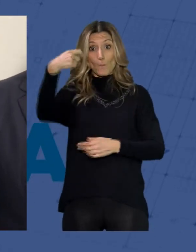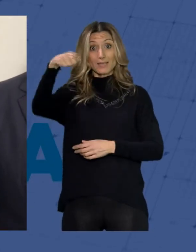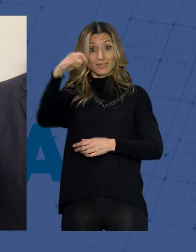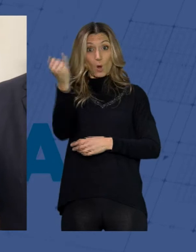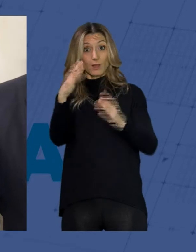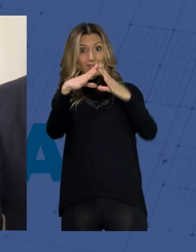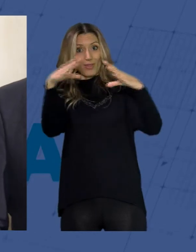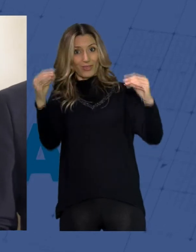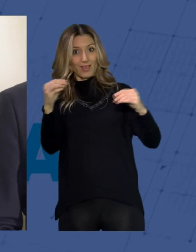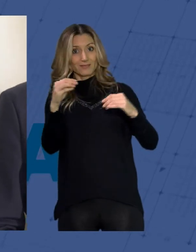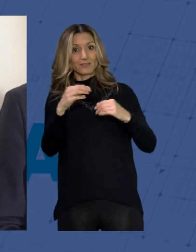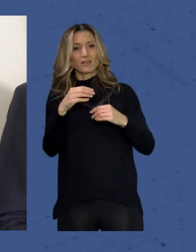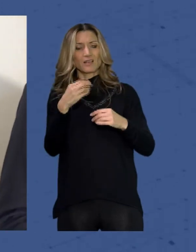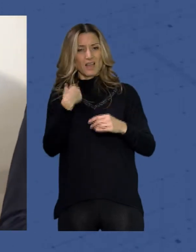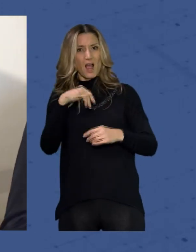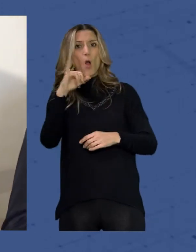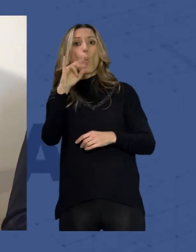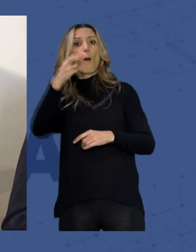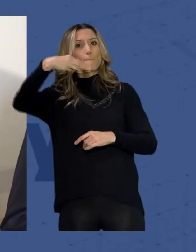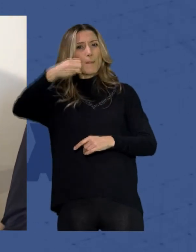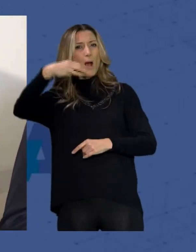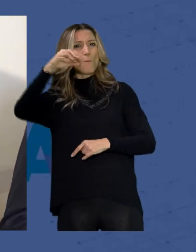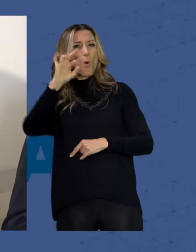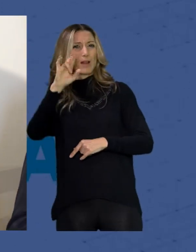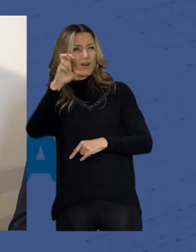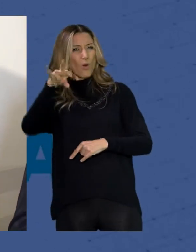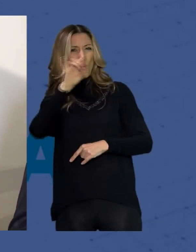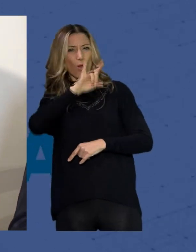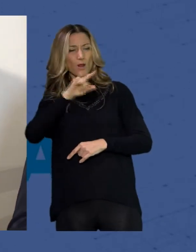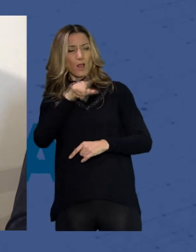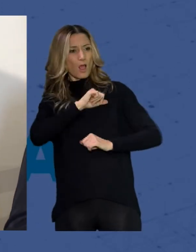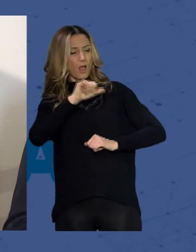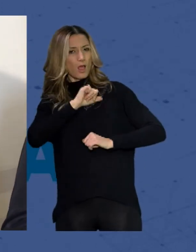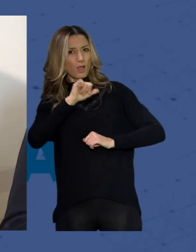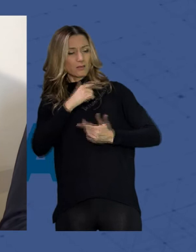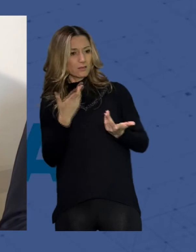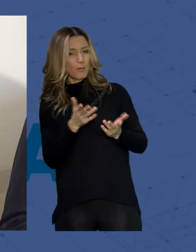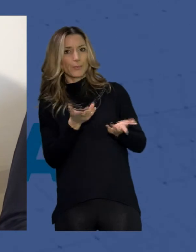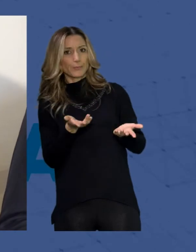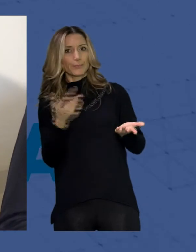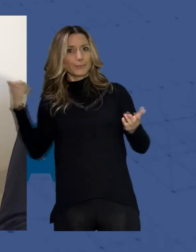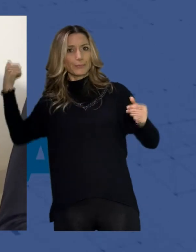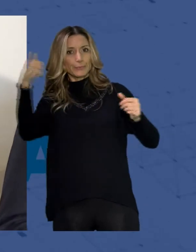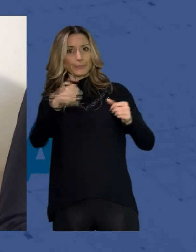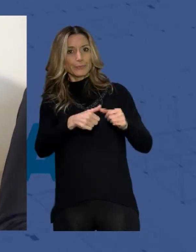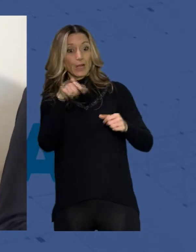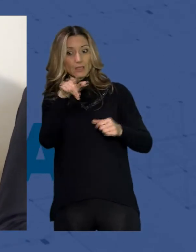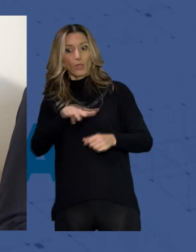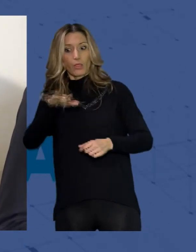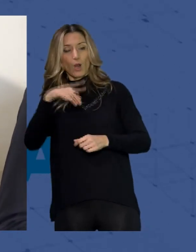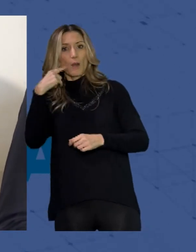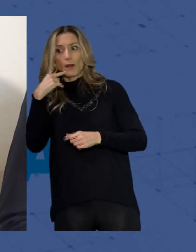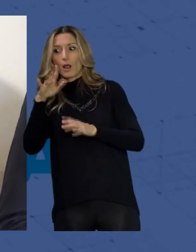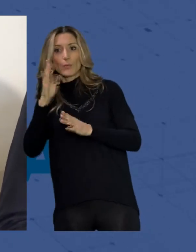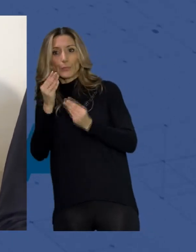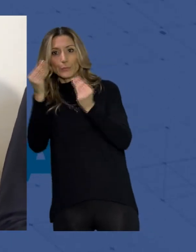todos sus consejeros pues llevaban cinco años paradas sin una máquina y sin un trabajador en aquella en aquella comarca y desde que llegó